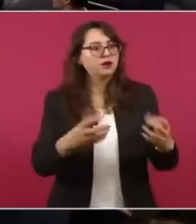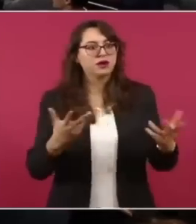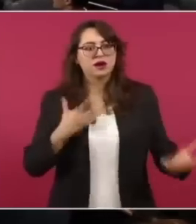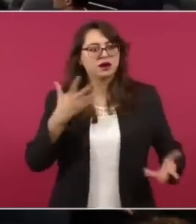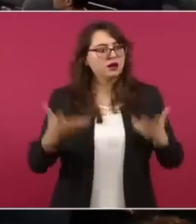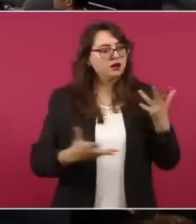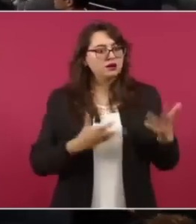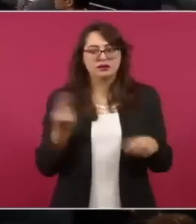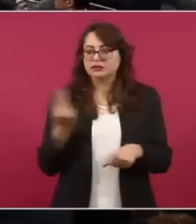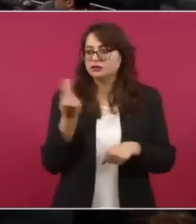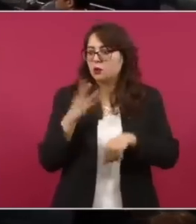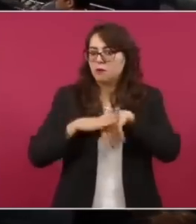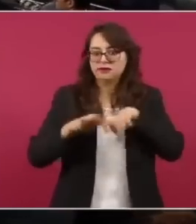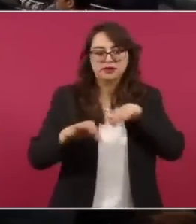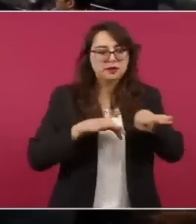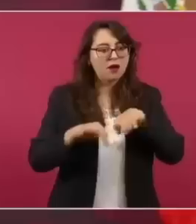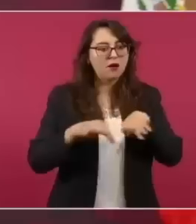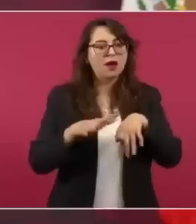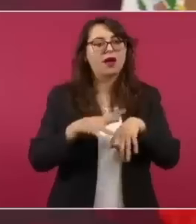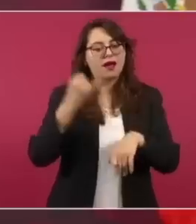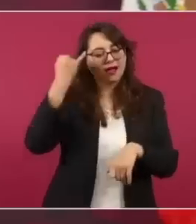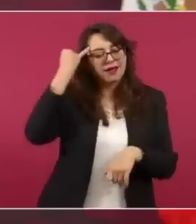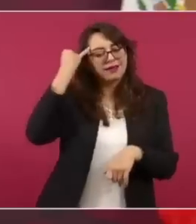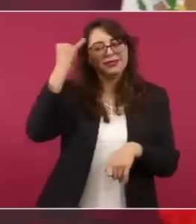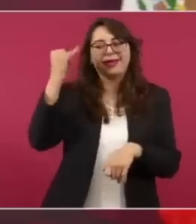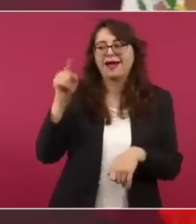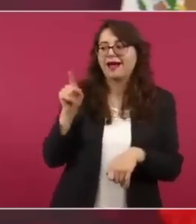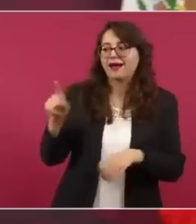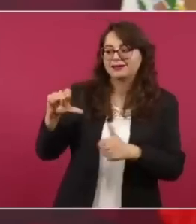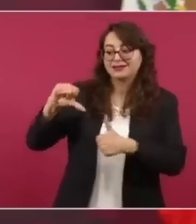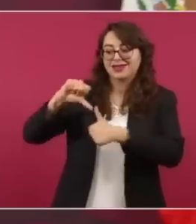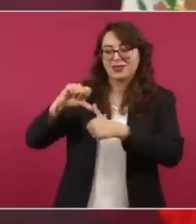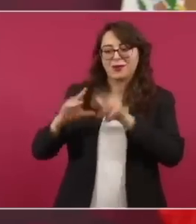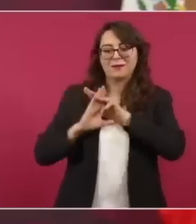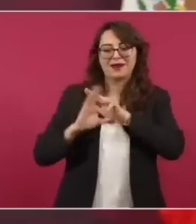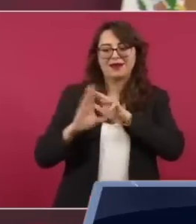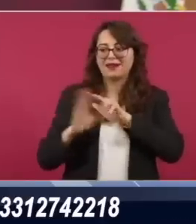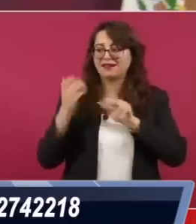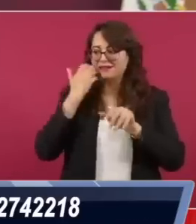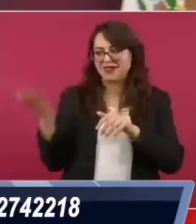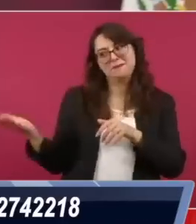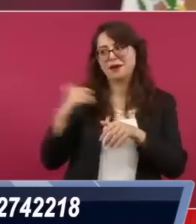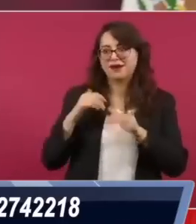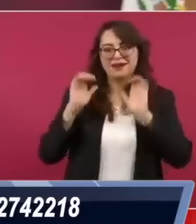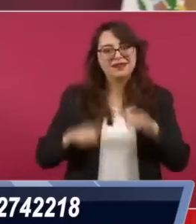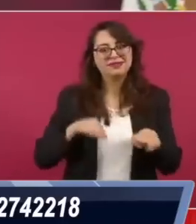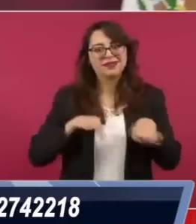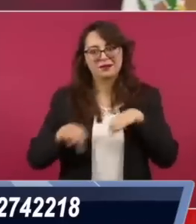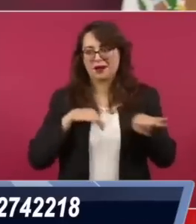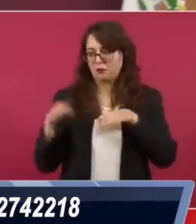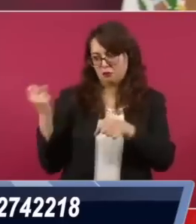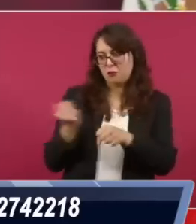centroamericanos con el propósito de que puedan tener